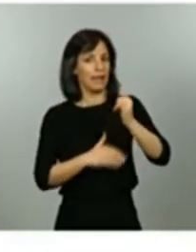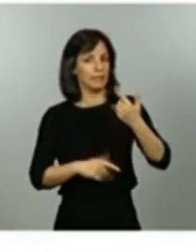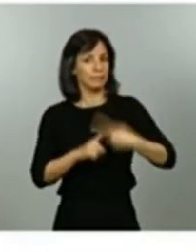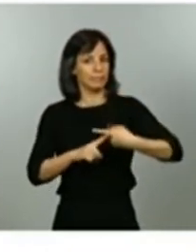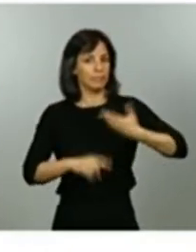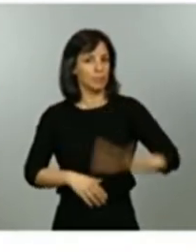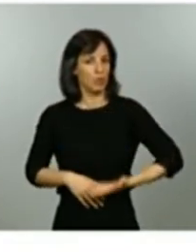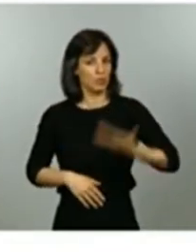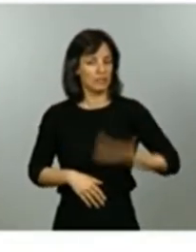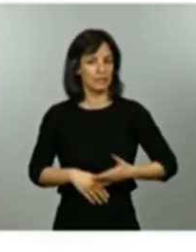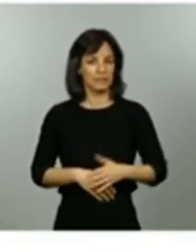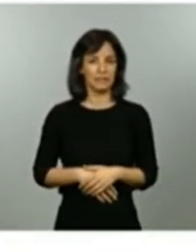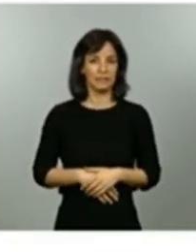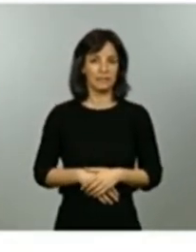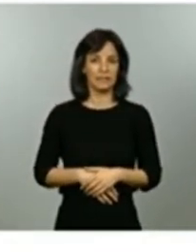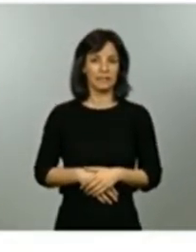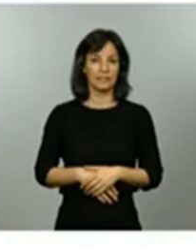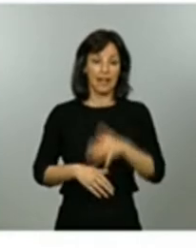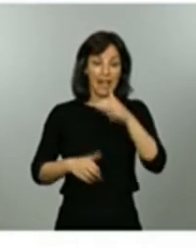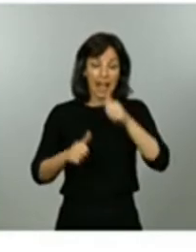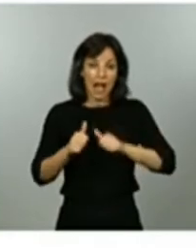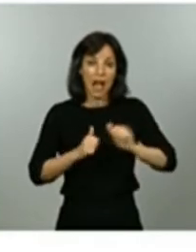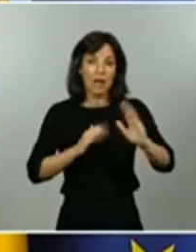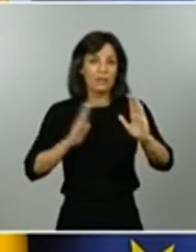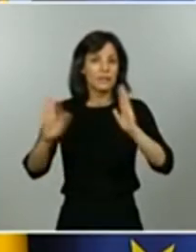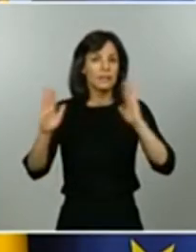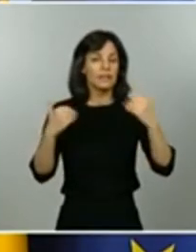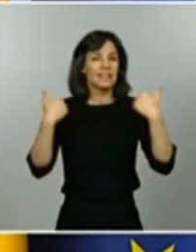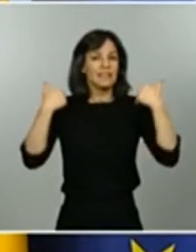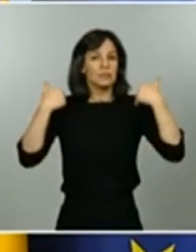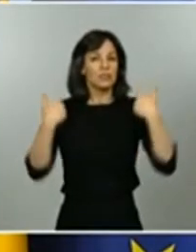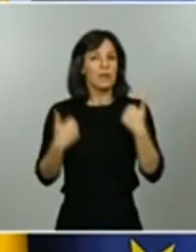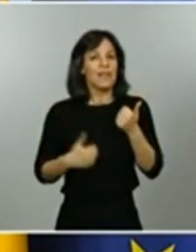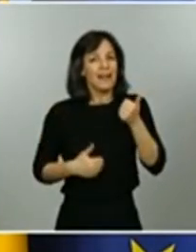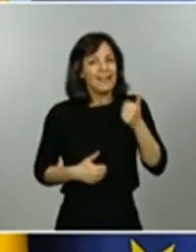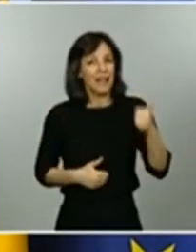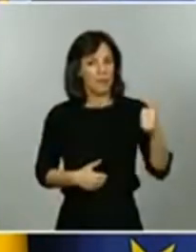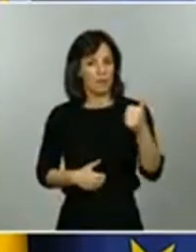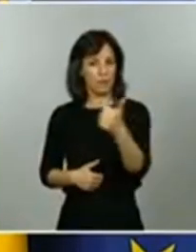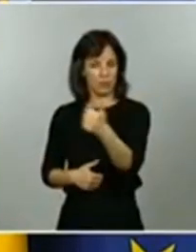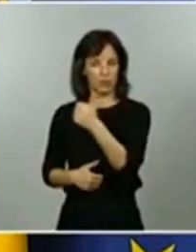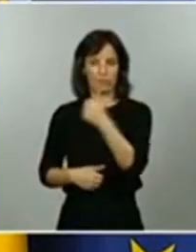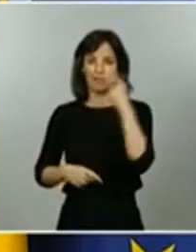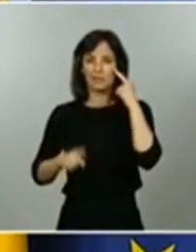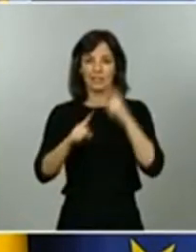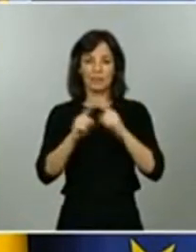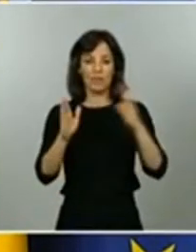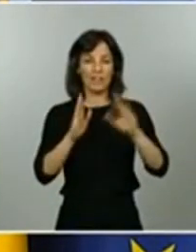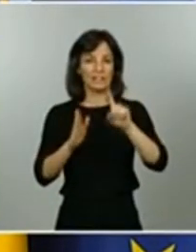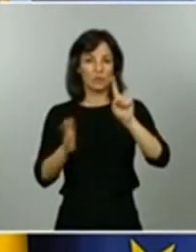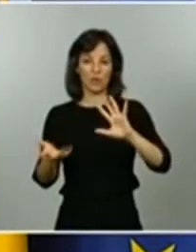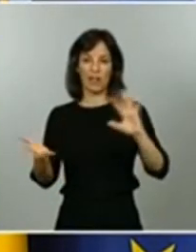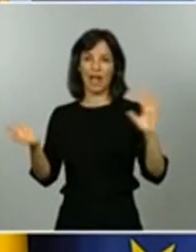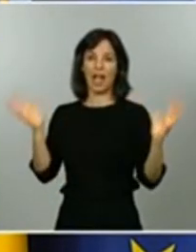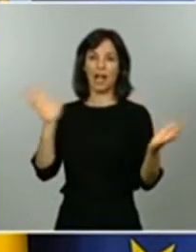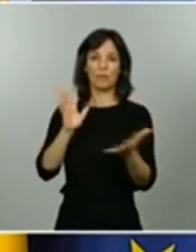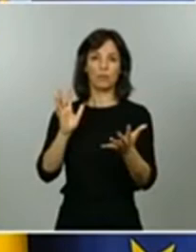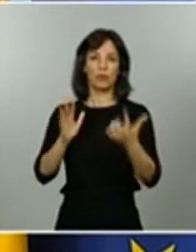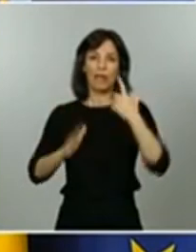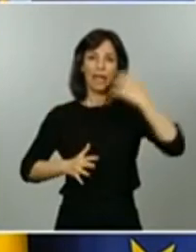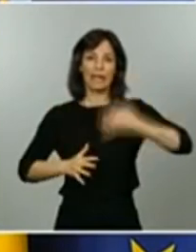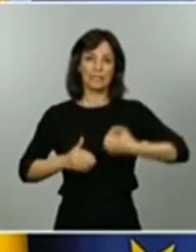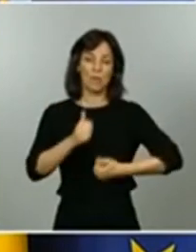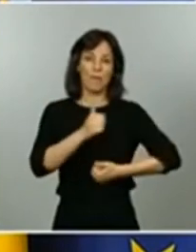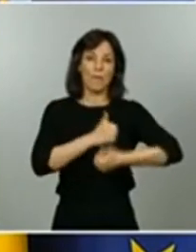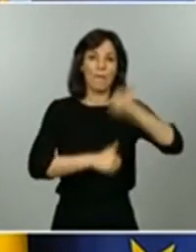viene un periodo en el que la responsabilidad individual para conseguir que este cambio de fase no implique un incremento de riesgo es muy